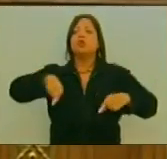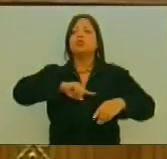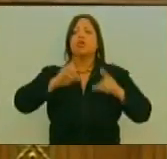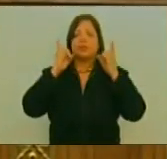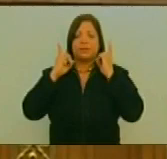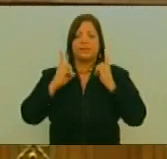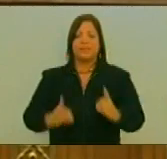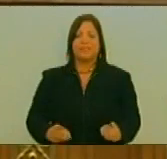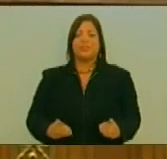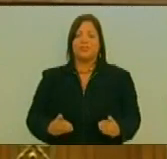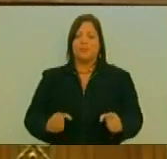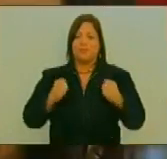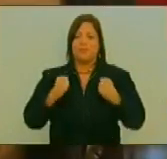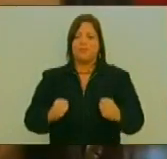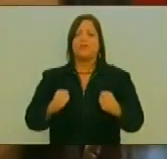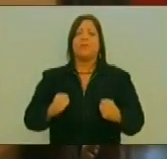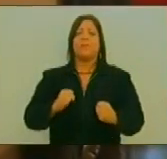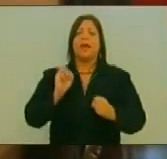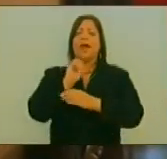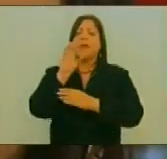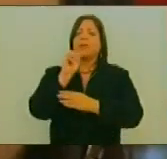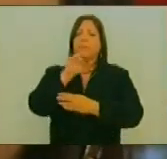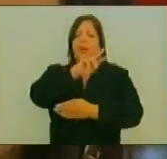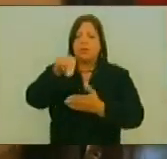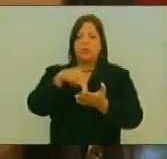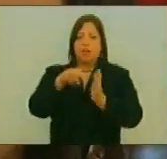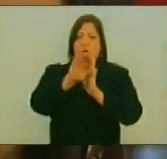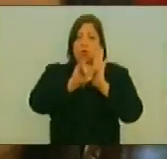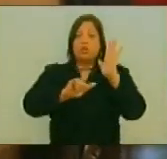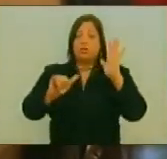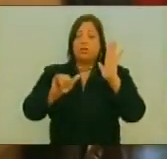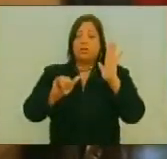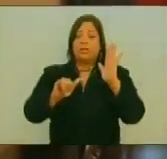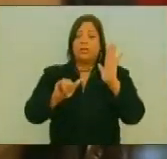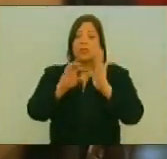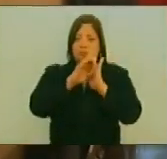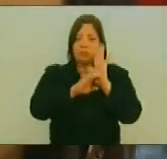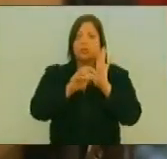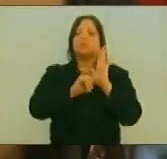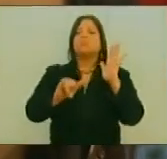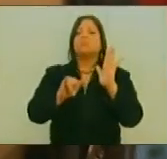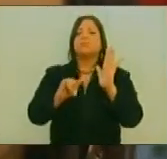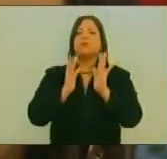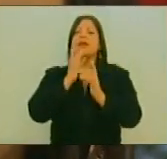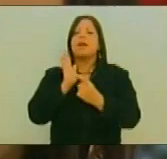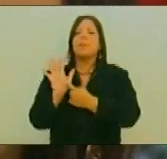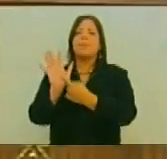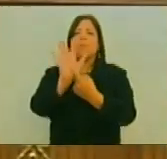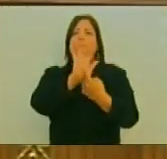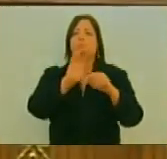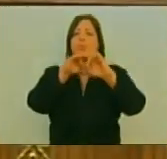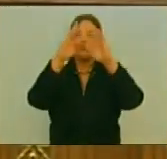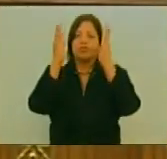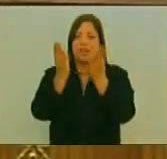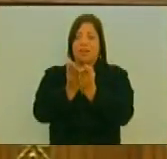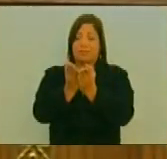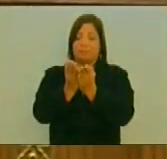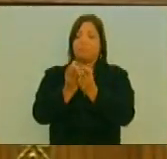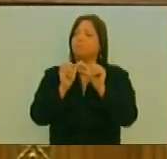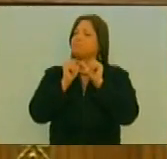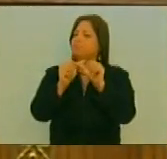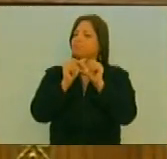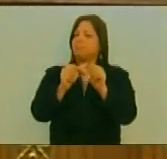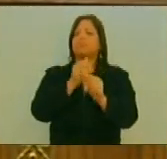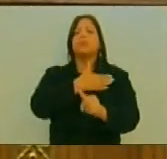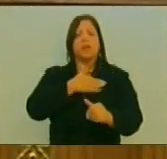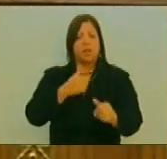Nosotros Mediante La Asamblea Nacional Constituyente Seguir Siendo Un Ejemplo Mundial Seguir Siendo Esa